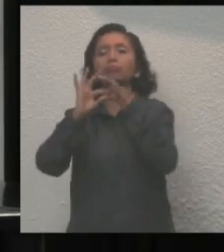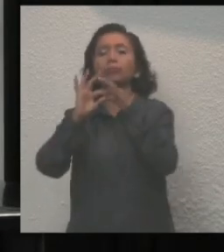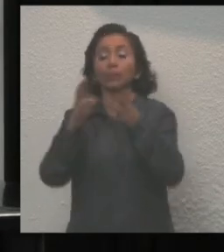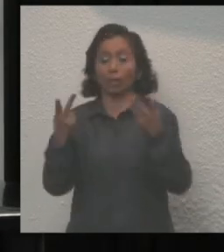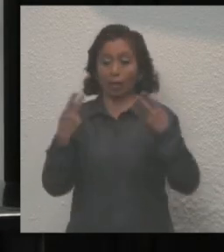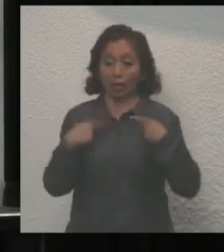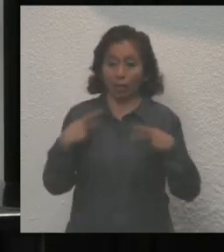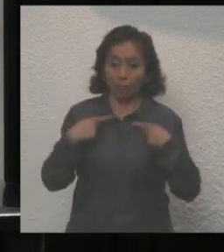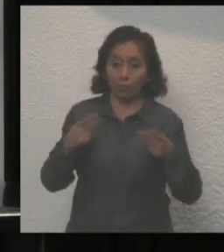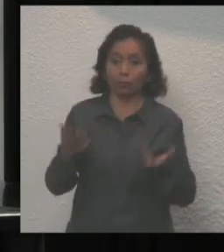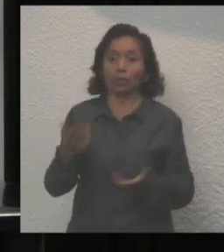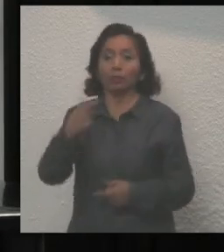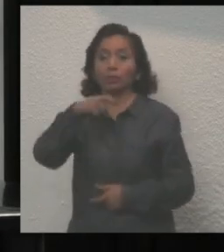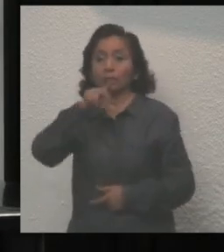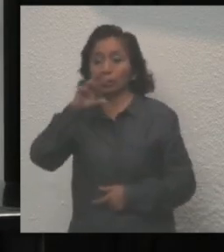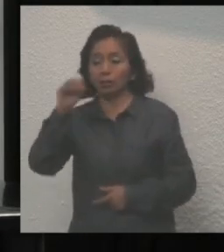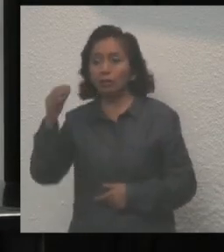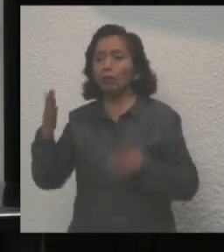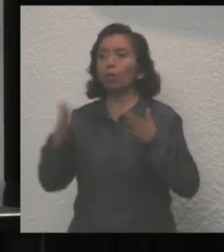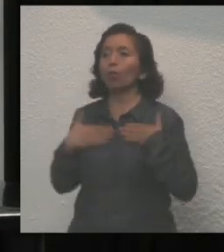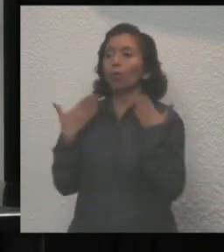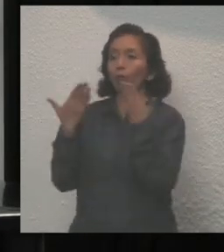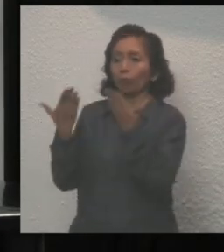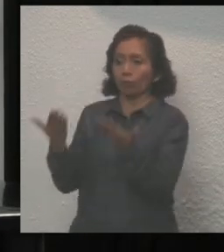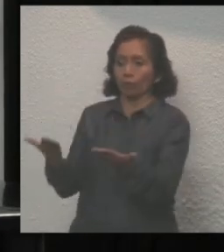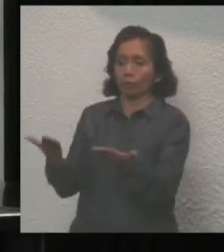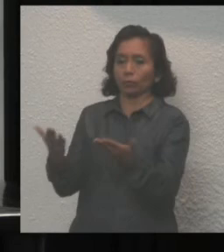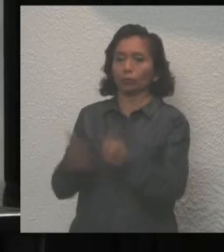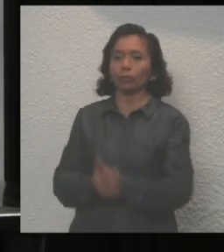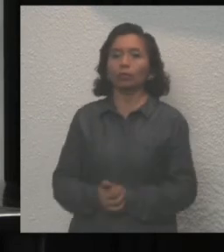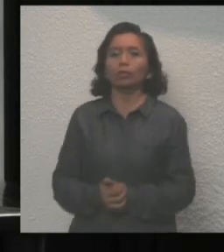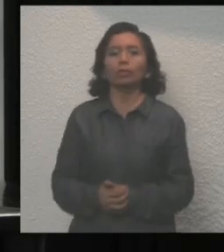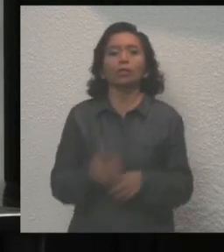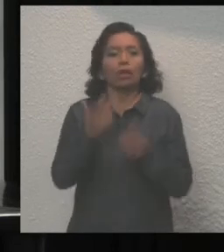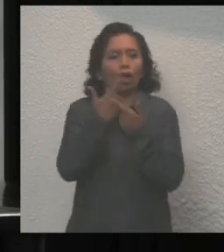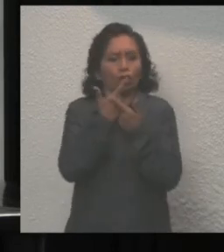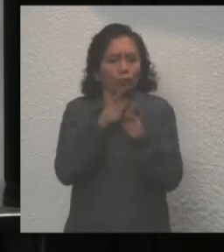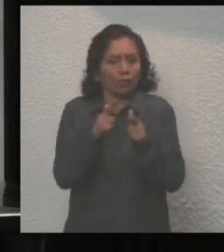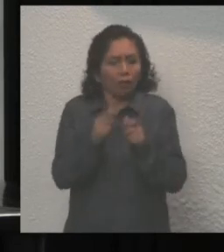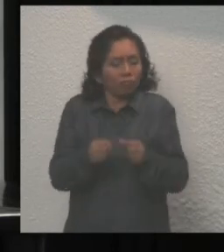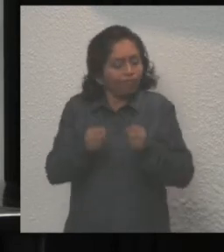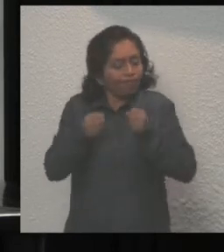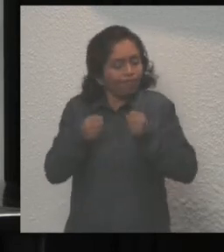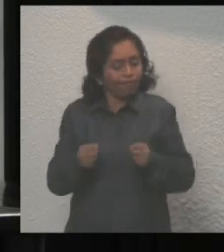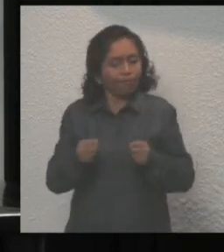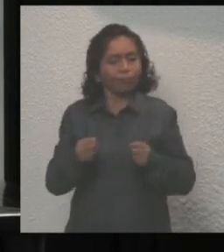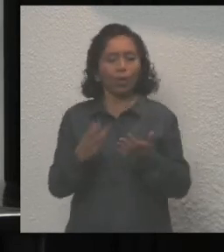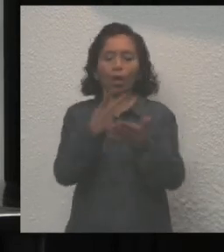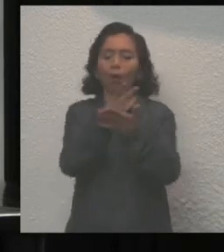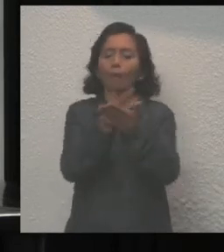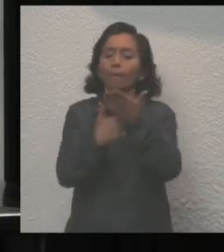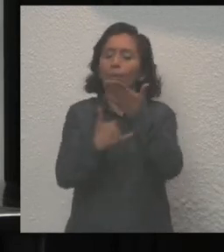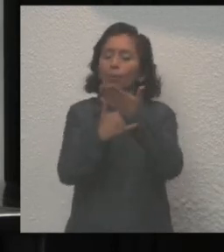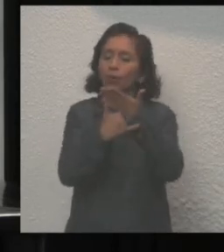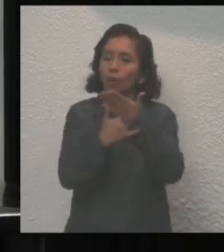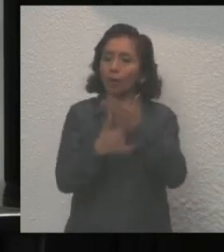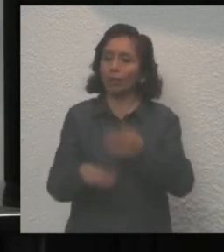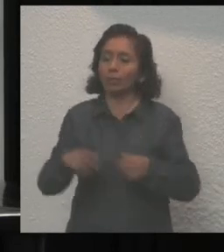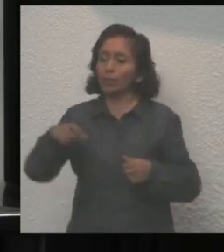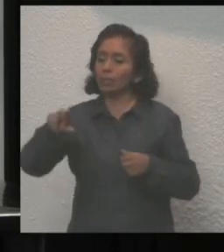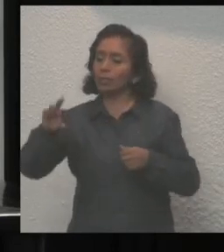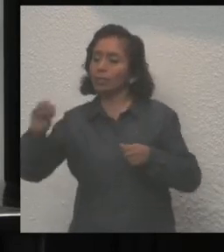y los quintanarroenses confiamos. Democracia sólida, programas en beneficio de los